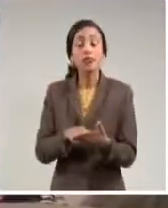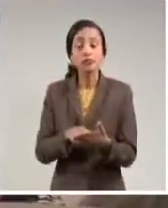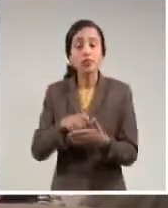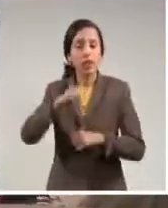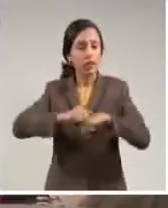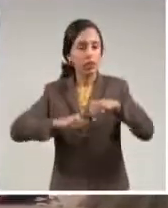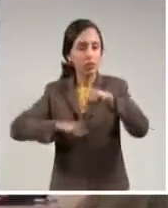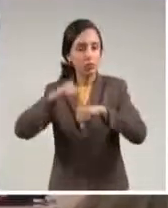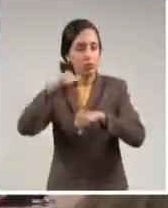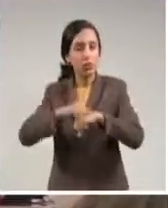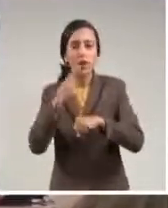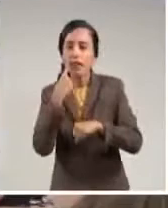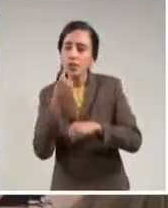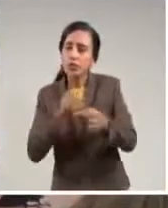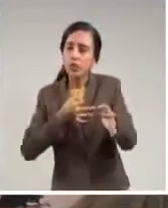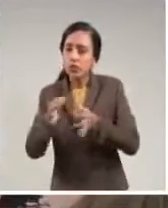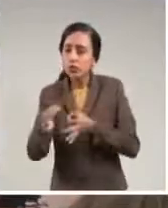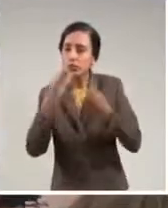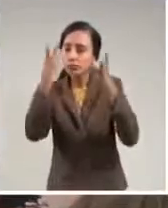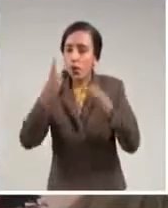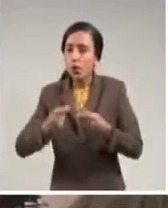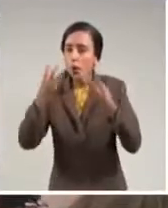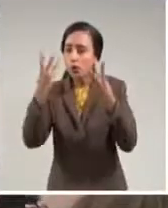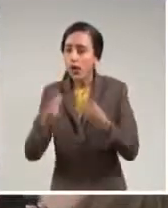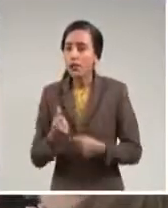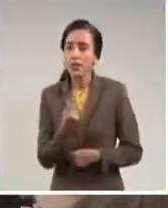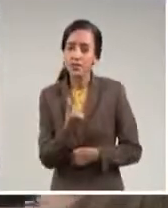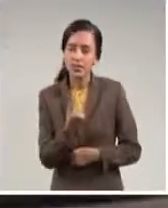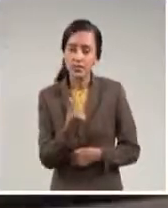estructural, funcional, contable y financiero.